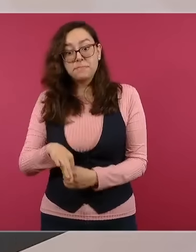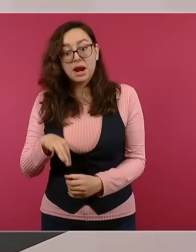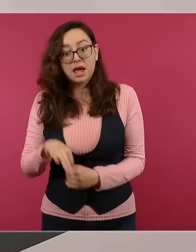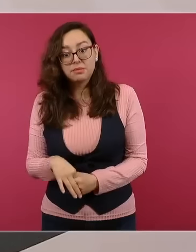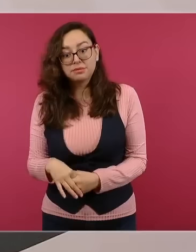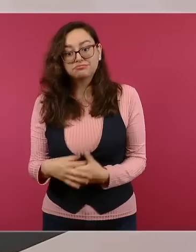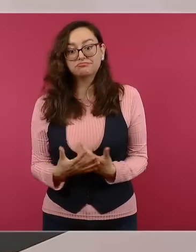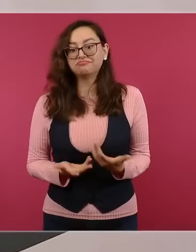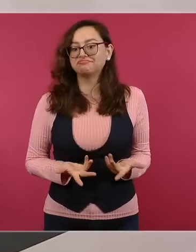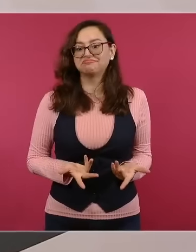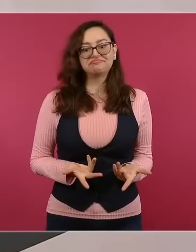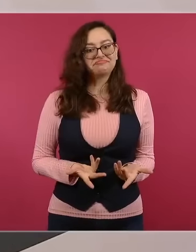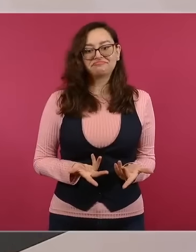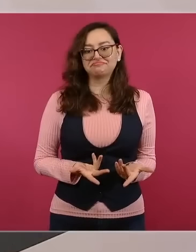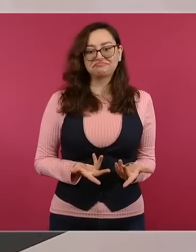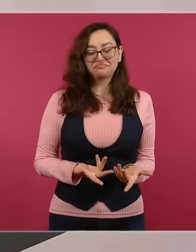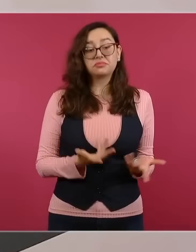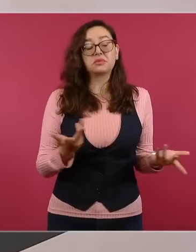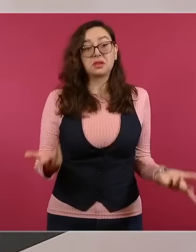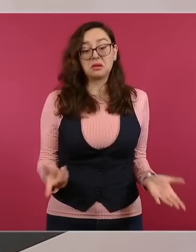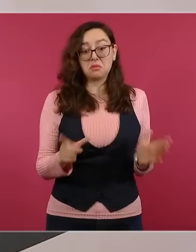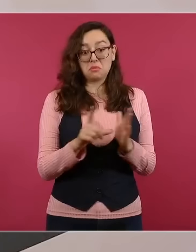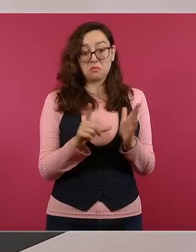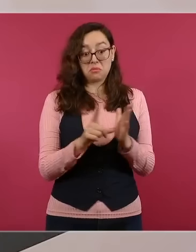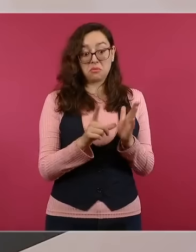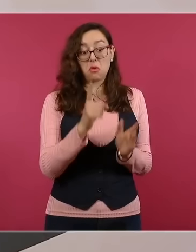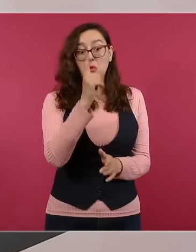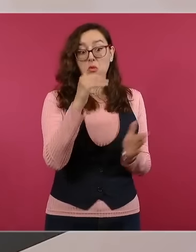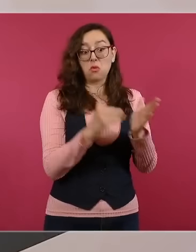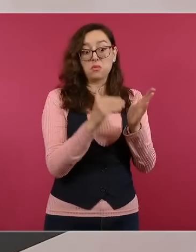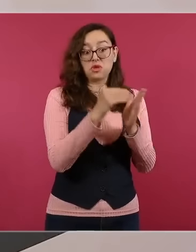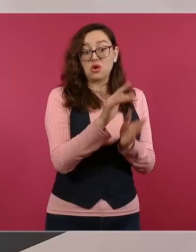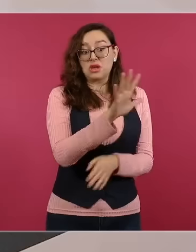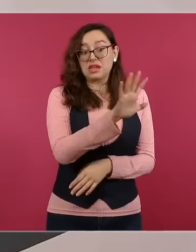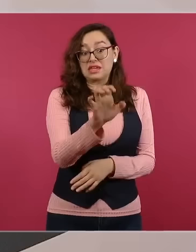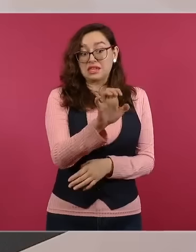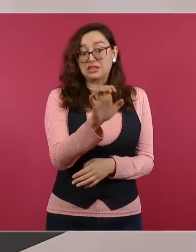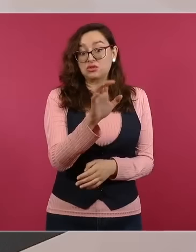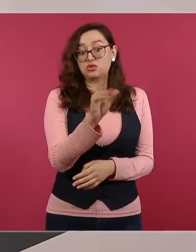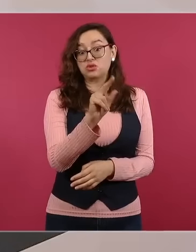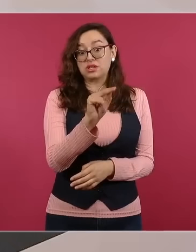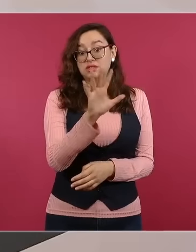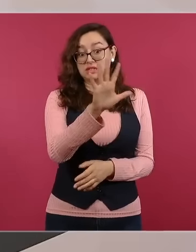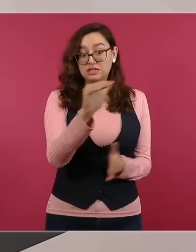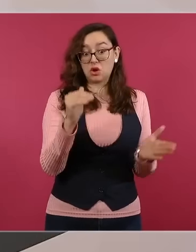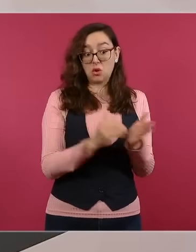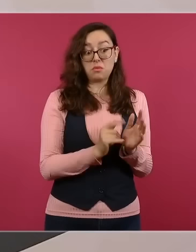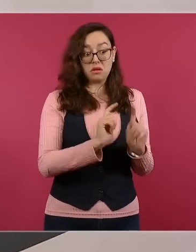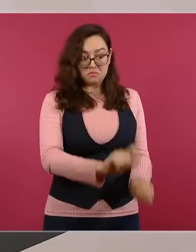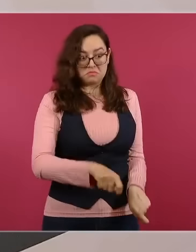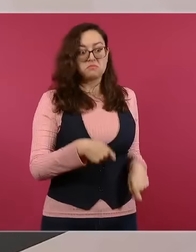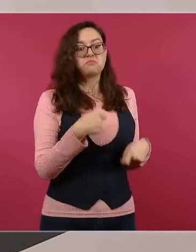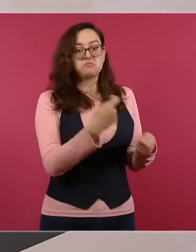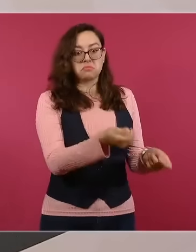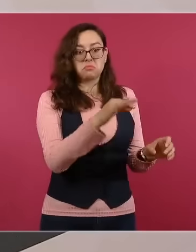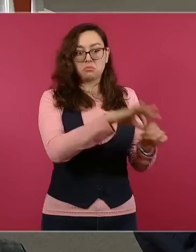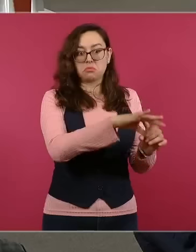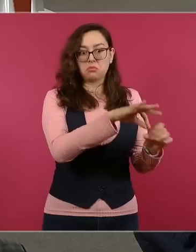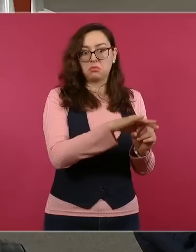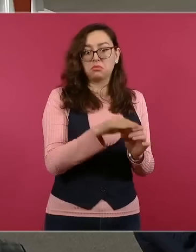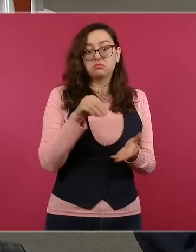un millón 585 mil, en realidad se credencializaron, obtuvieron su credencial,